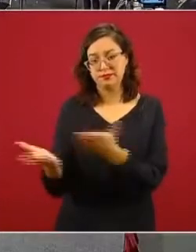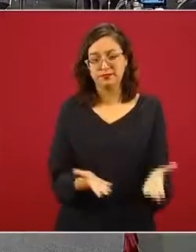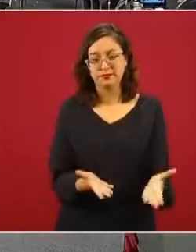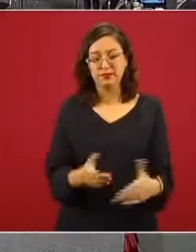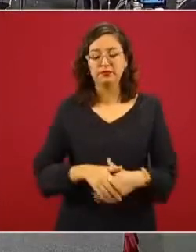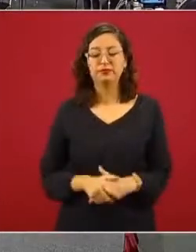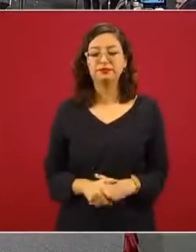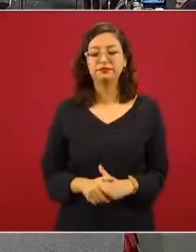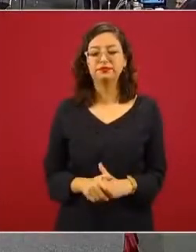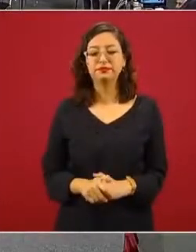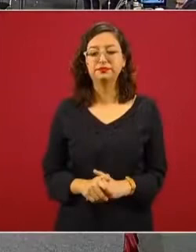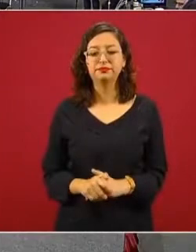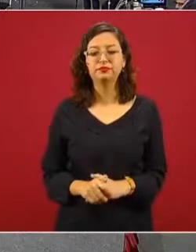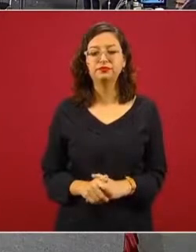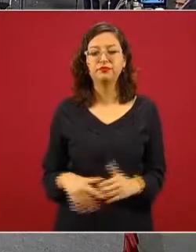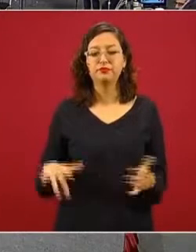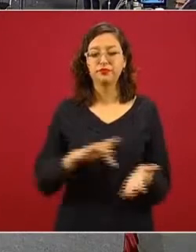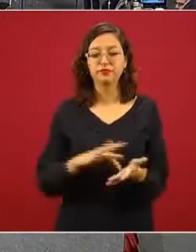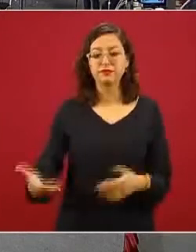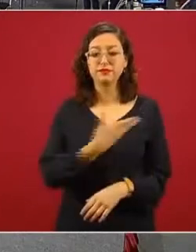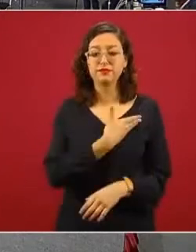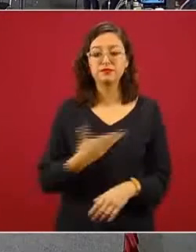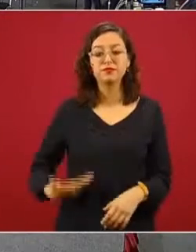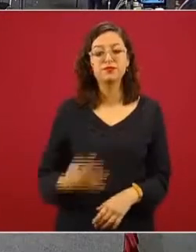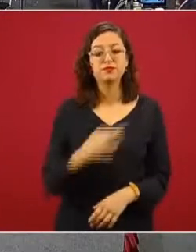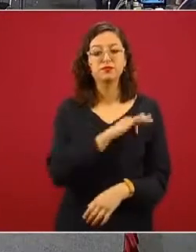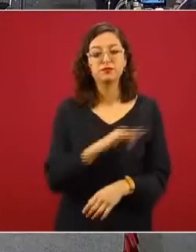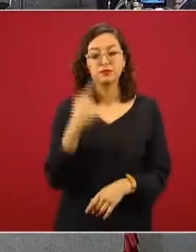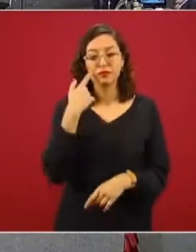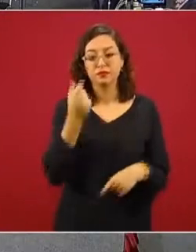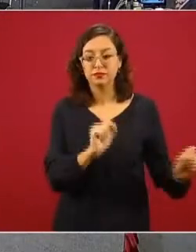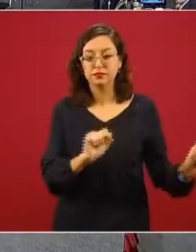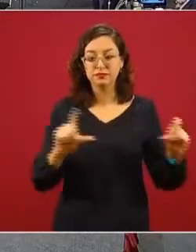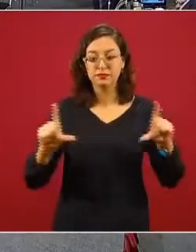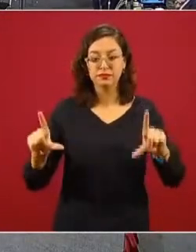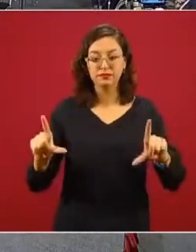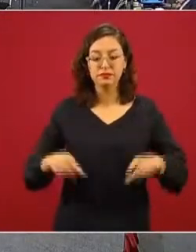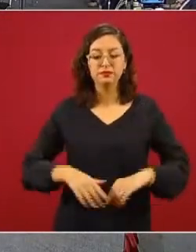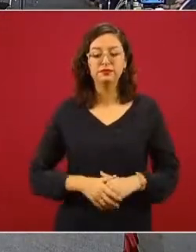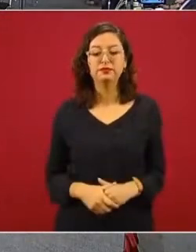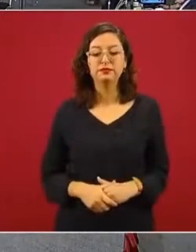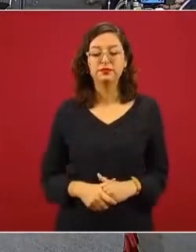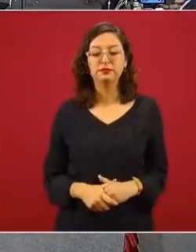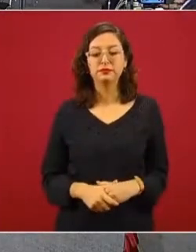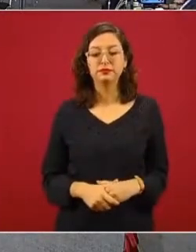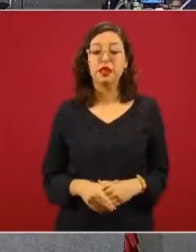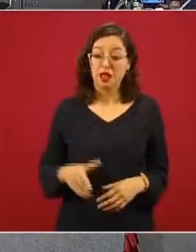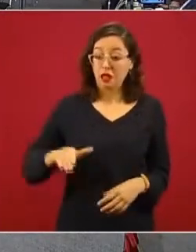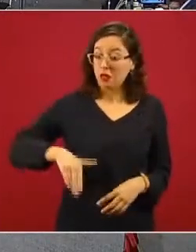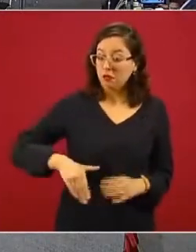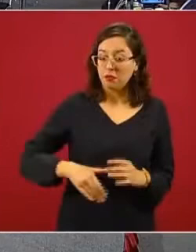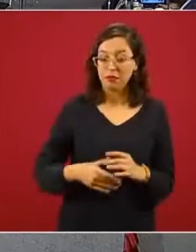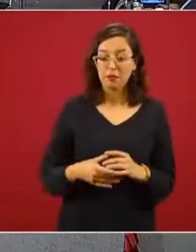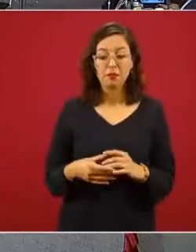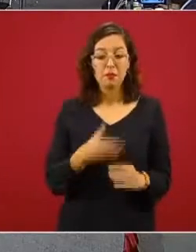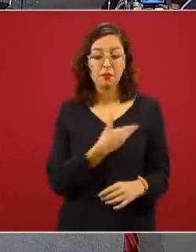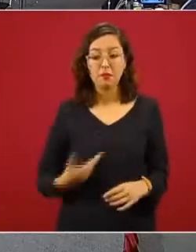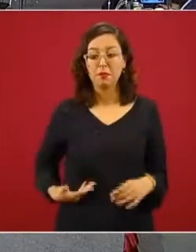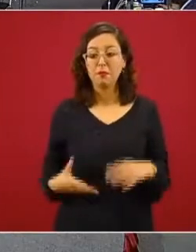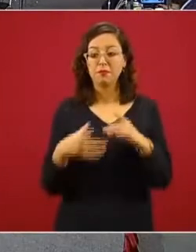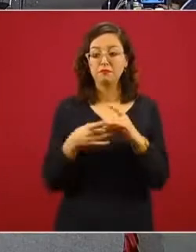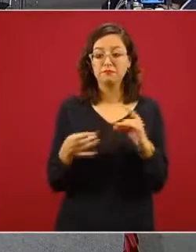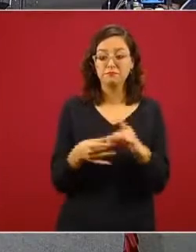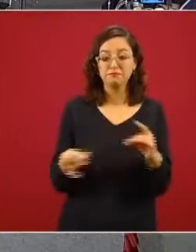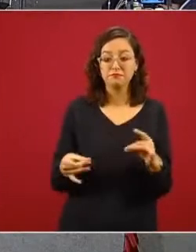Gracias, presidente. Si pudiéramos poner la primera lámina. Efectivamente, como señaló el presidente, nuestro país tenía